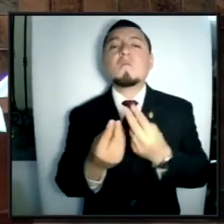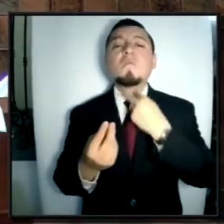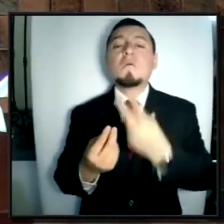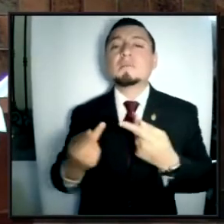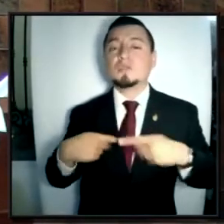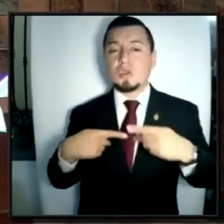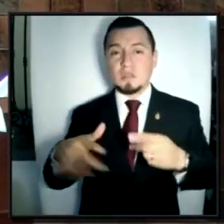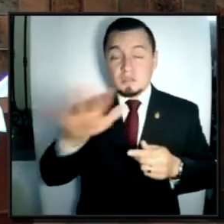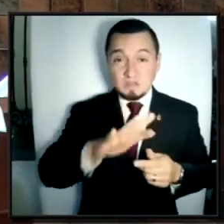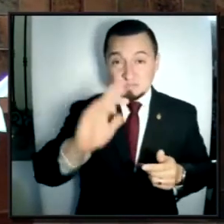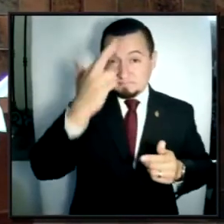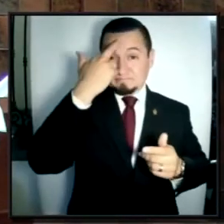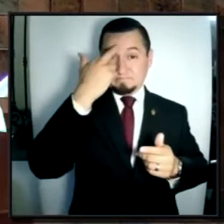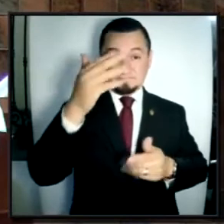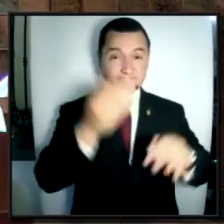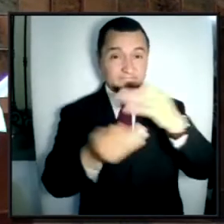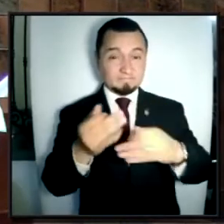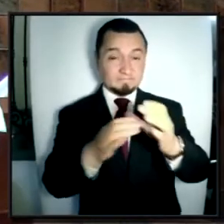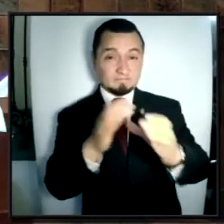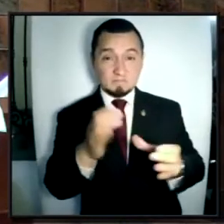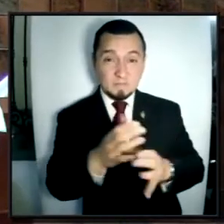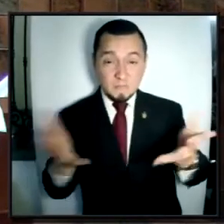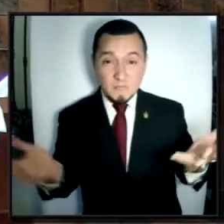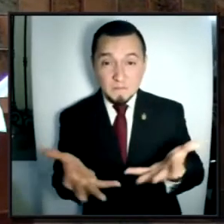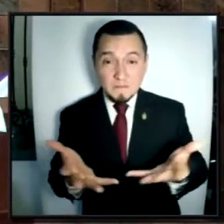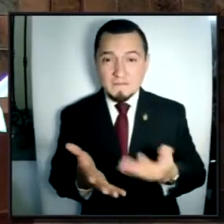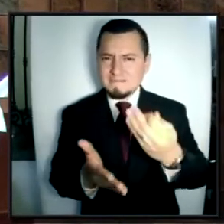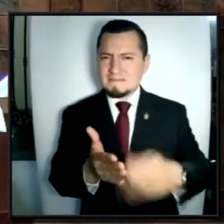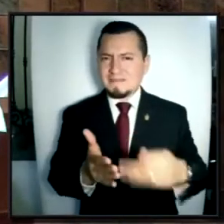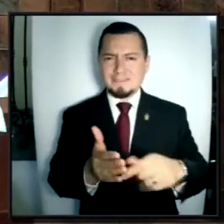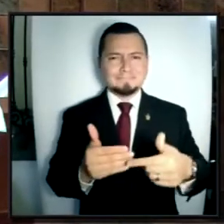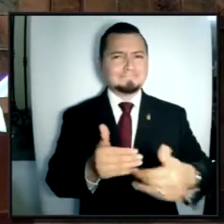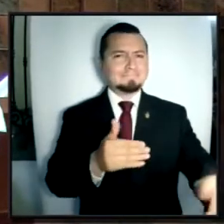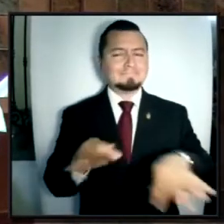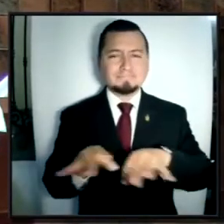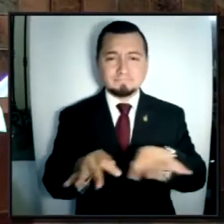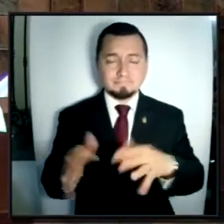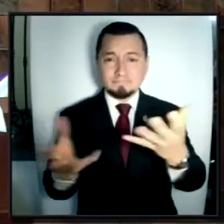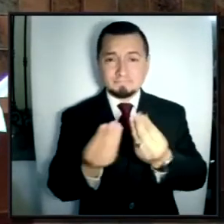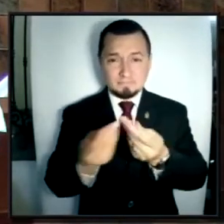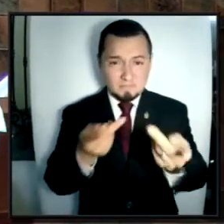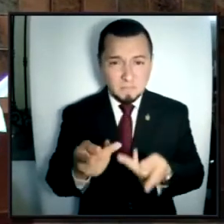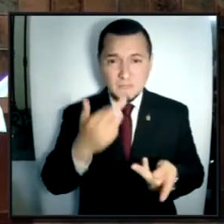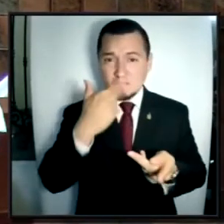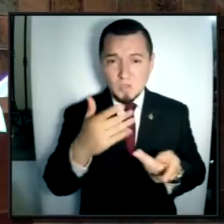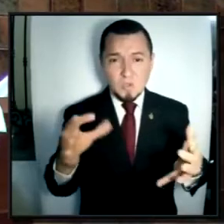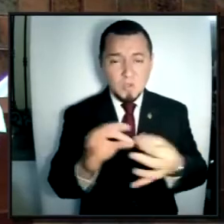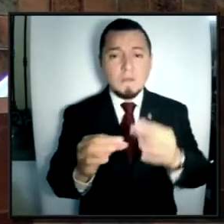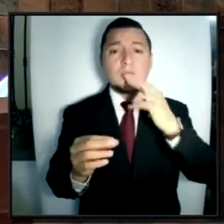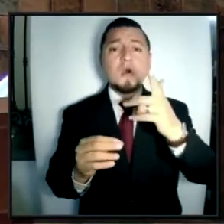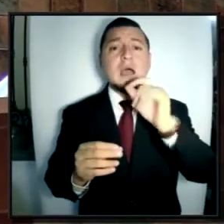que le recuerde aquellas cosas en las que aún falta corregir el rumbo, porque queremos construir juntos un mejor